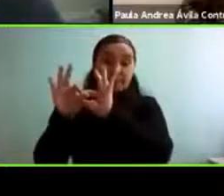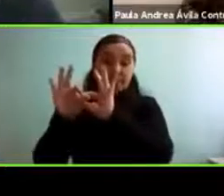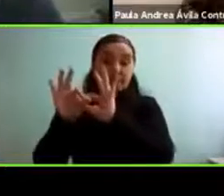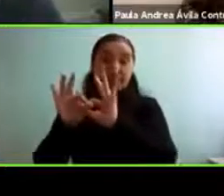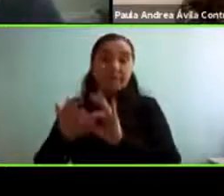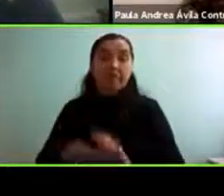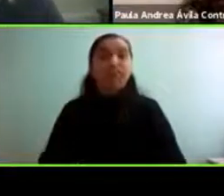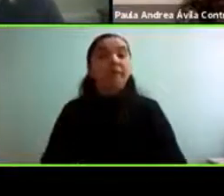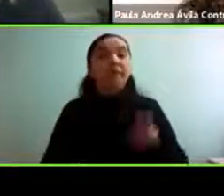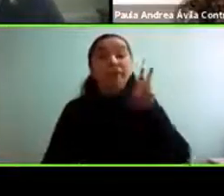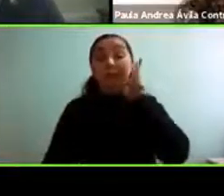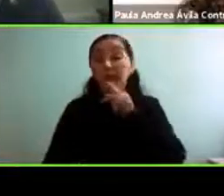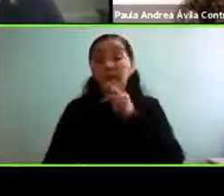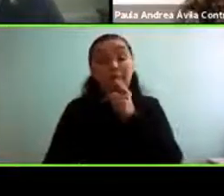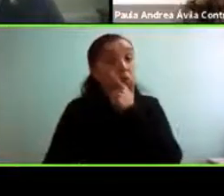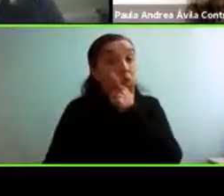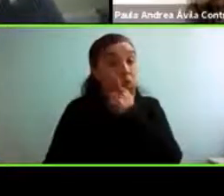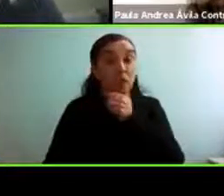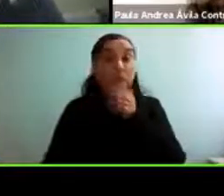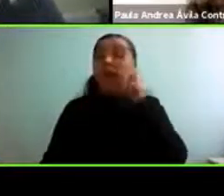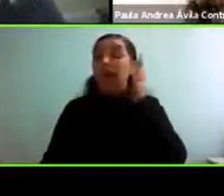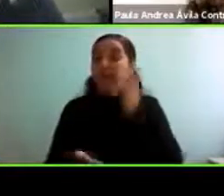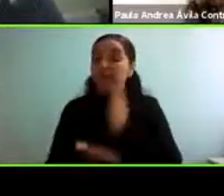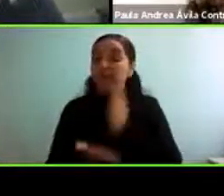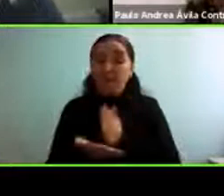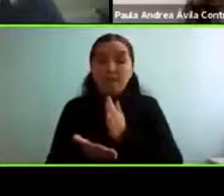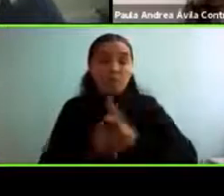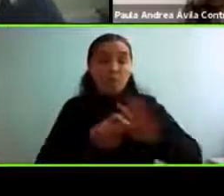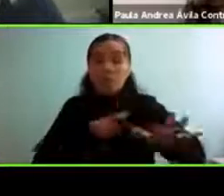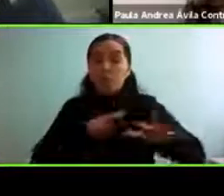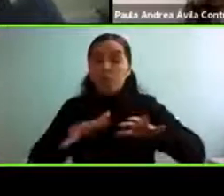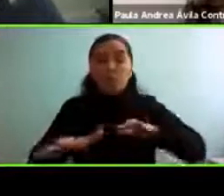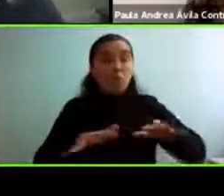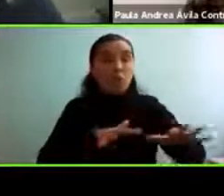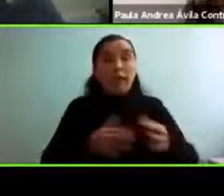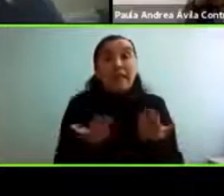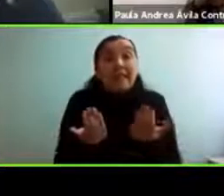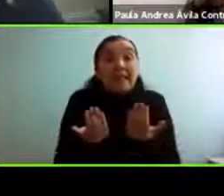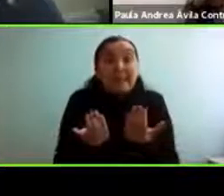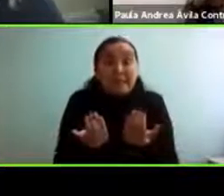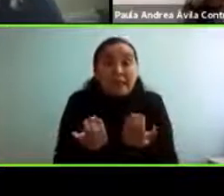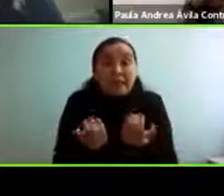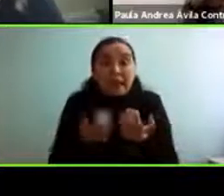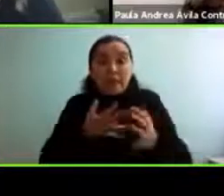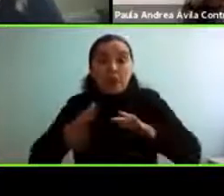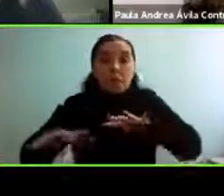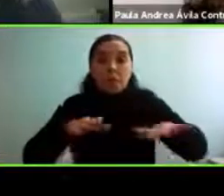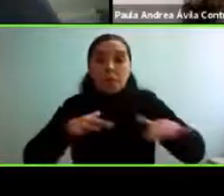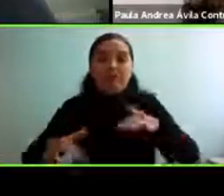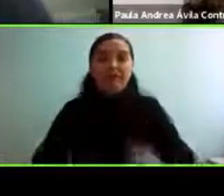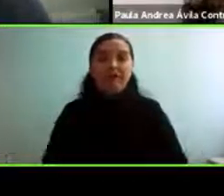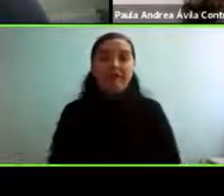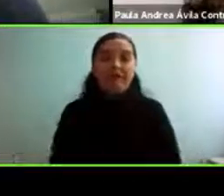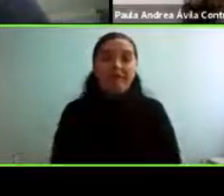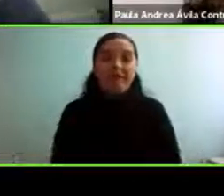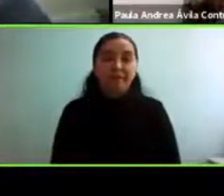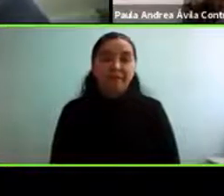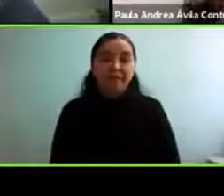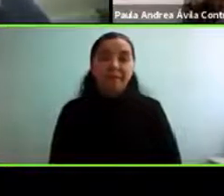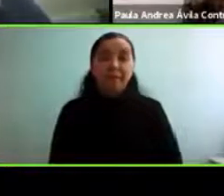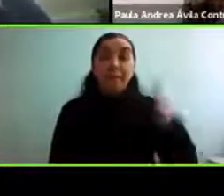que estamos todos en la misma y que tenemos que movernos ya casi necesitamos hacerlo por salud mental mente sana en cuerpo sano